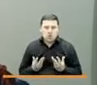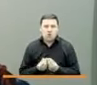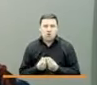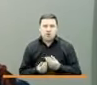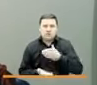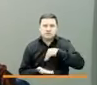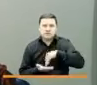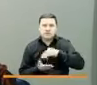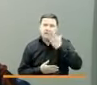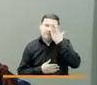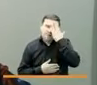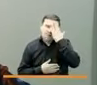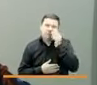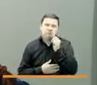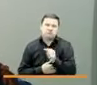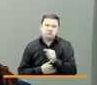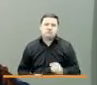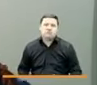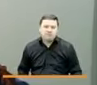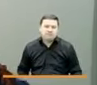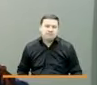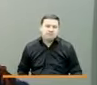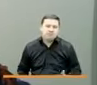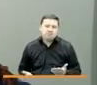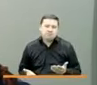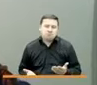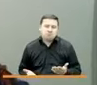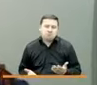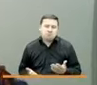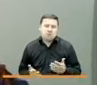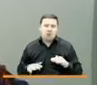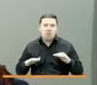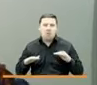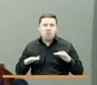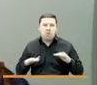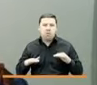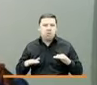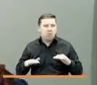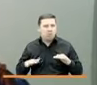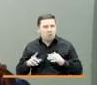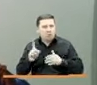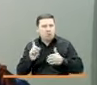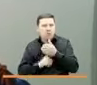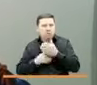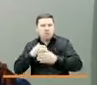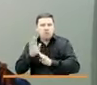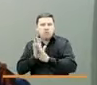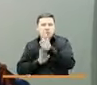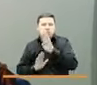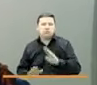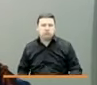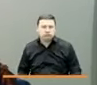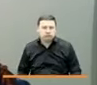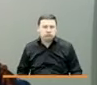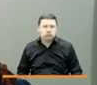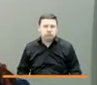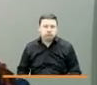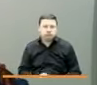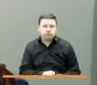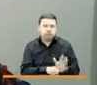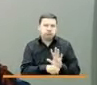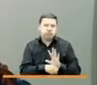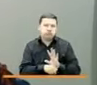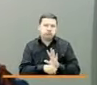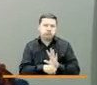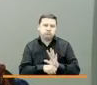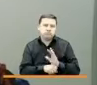Memoria hizo que esto no se viniera abajo y que lo lográramos sacar adelante. Lo del COVID con toda